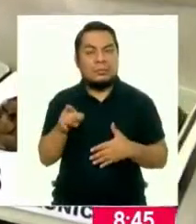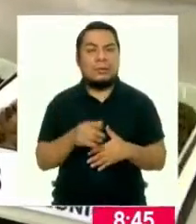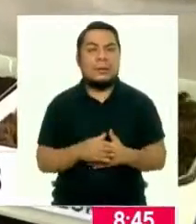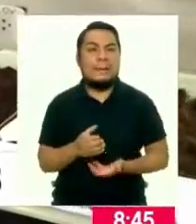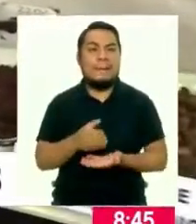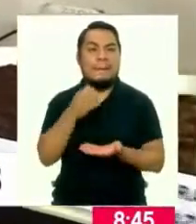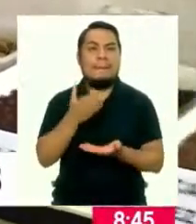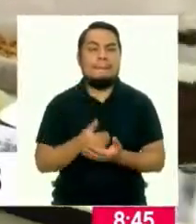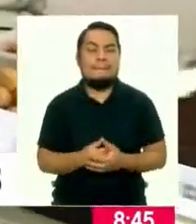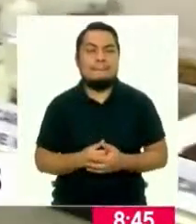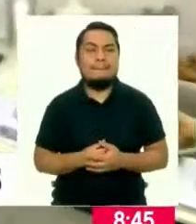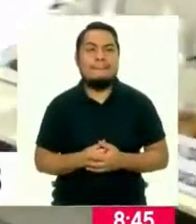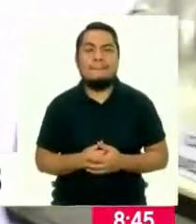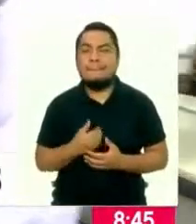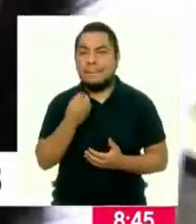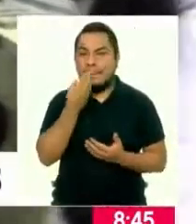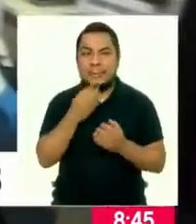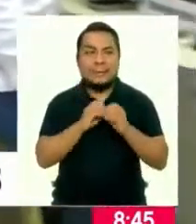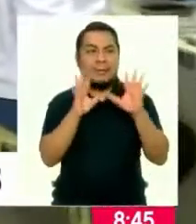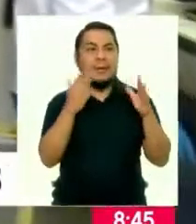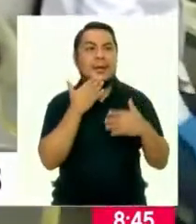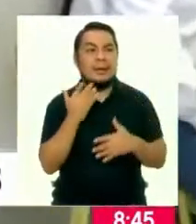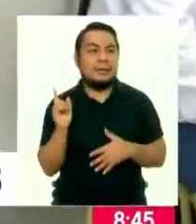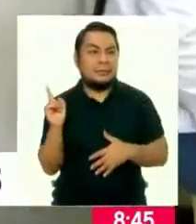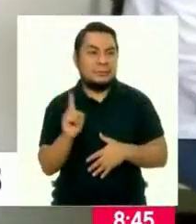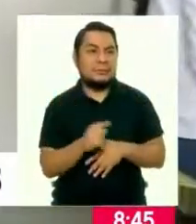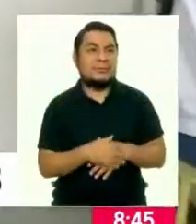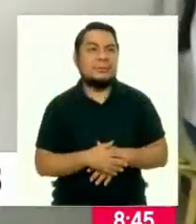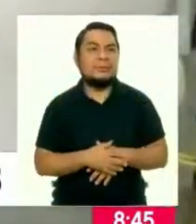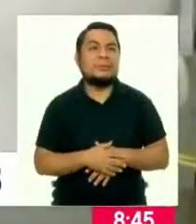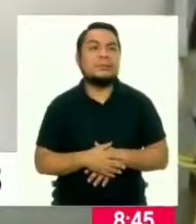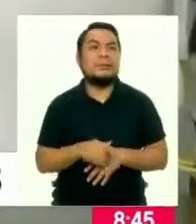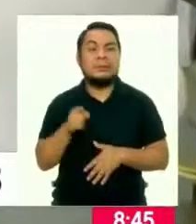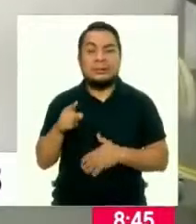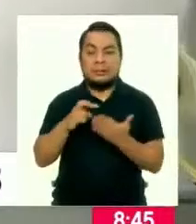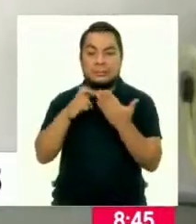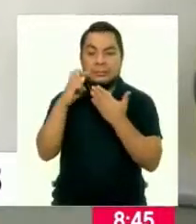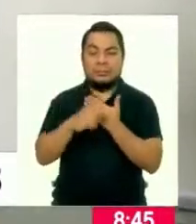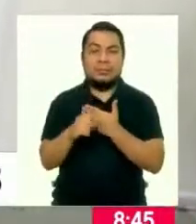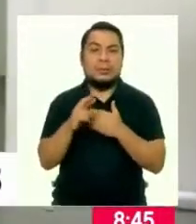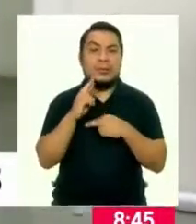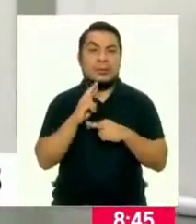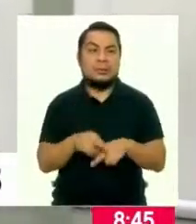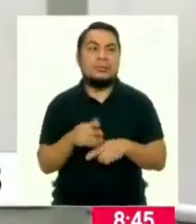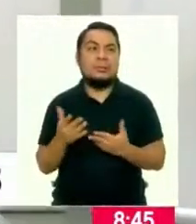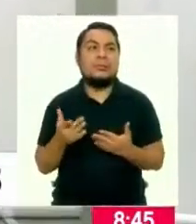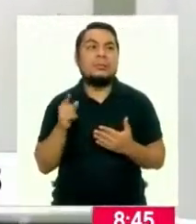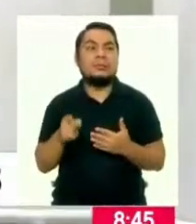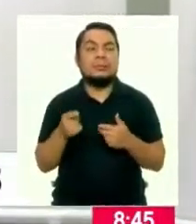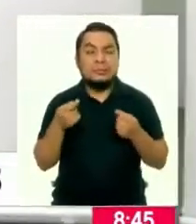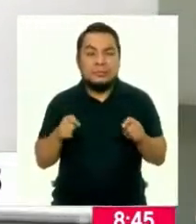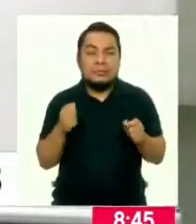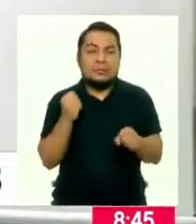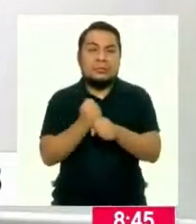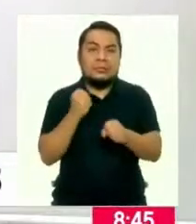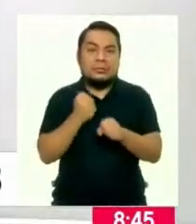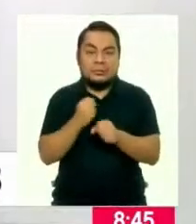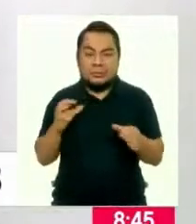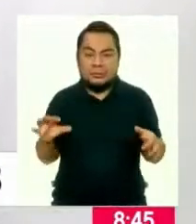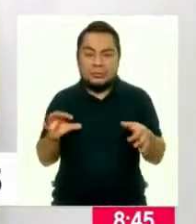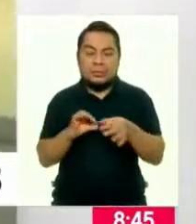Buenos días, muchas gracias por su presencia. Este proyecto es el resultado de un esfuerzo conjunto